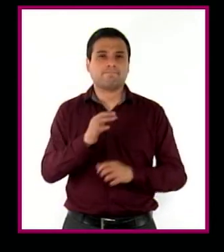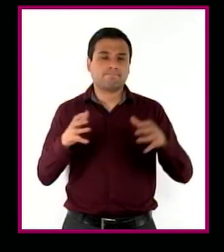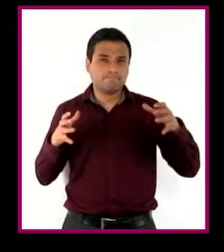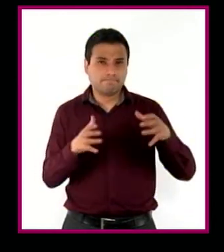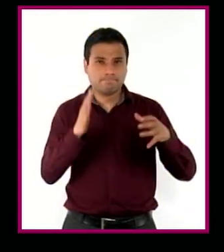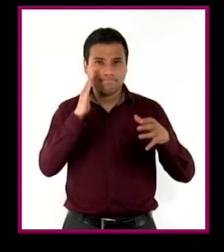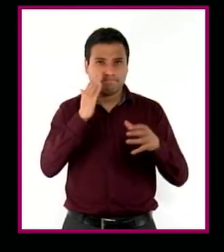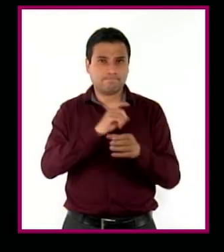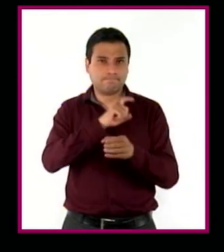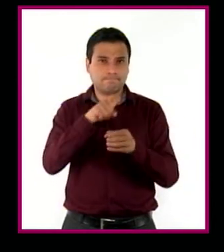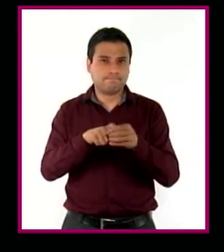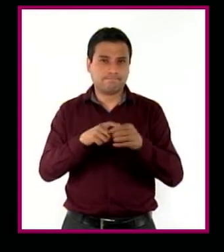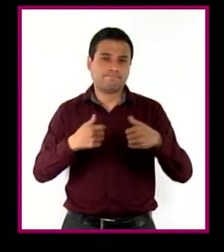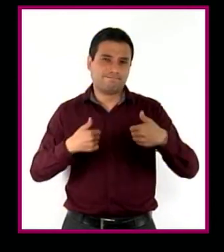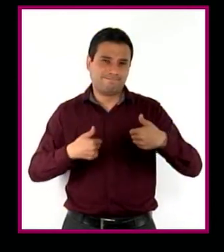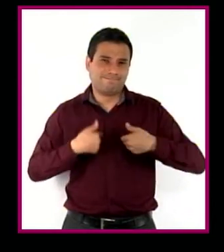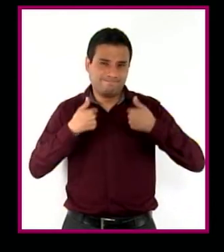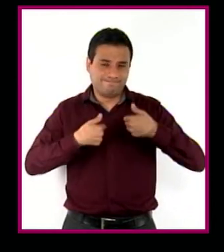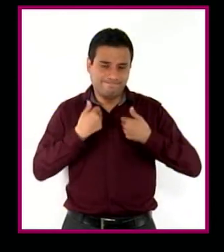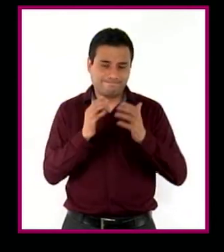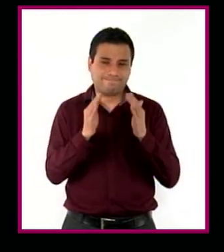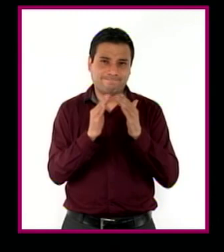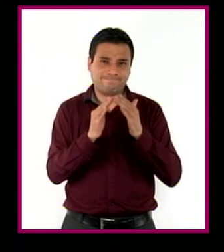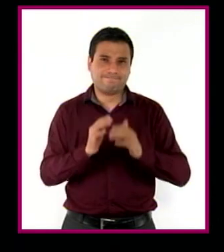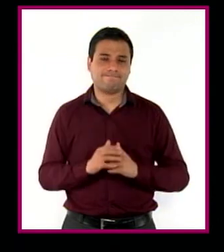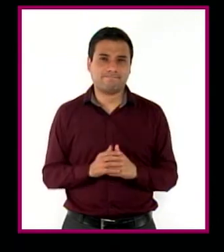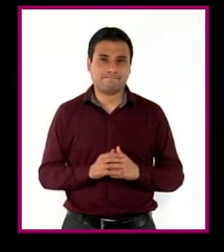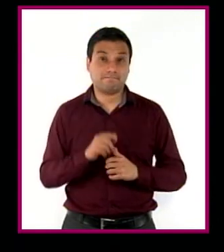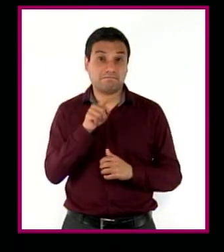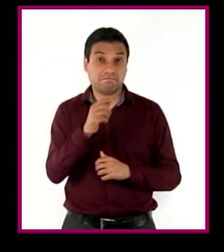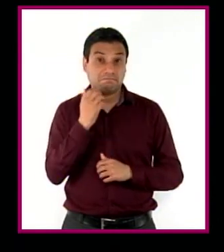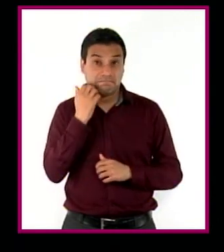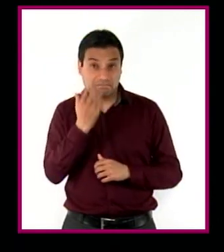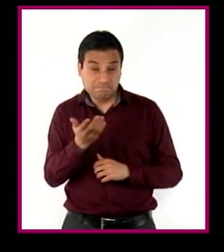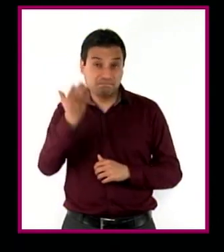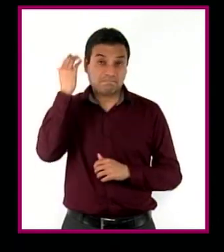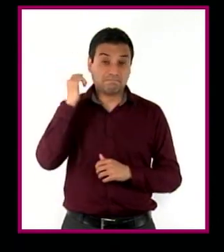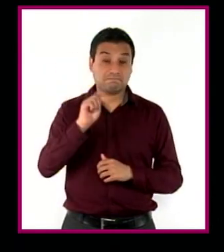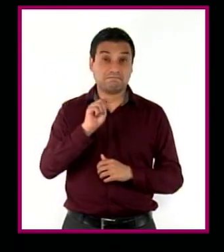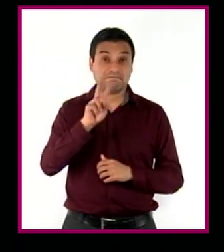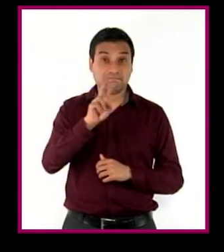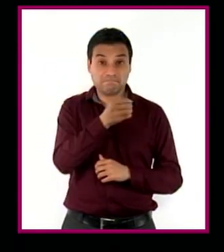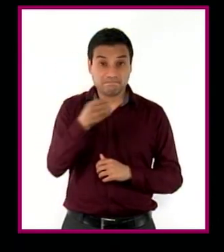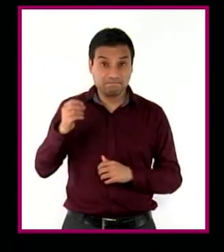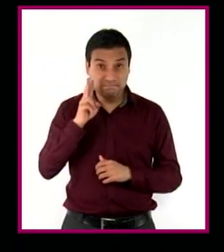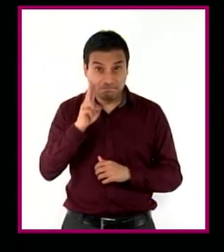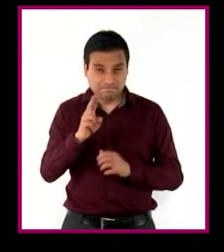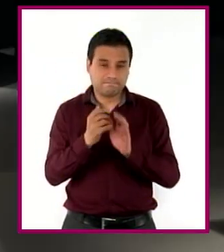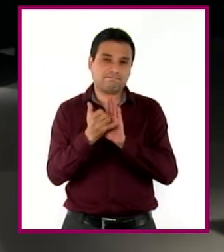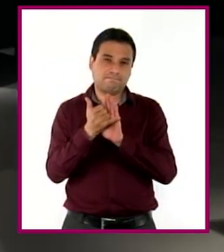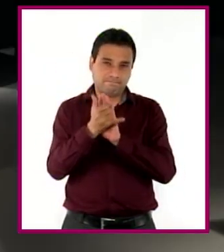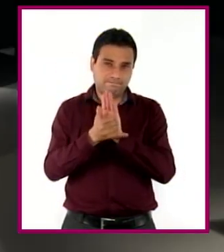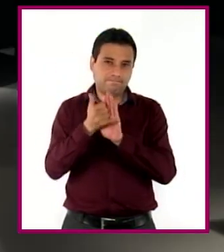Facebook, buscando Jóvenes en Casa. Si quieres ver algún programa previo, búscanos en YouTube.